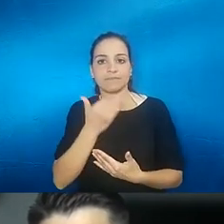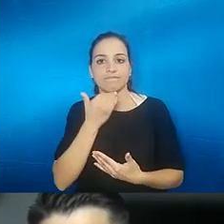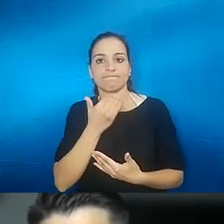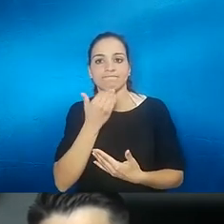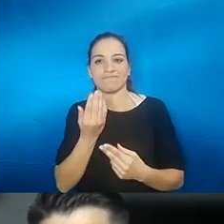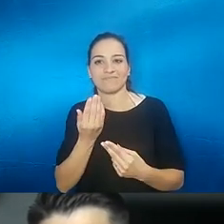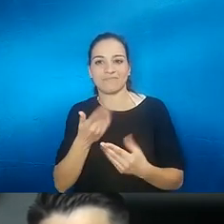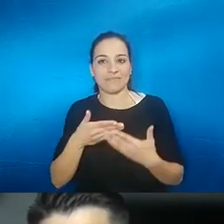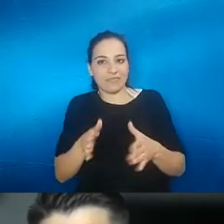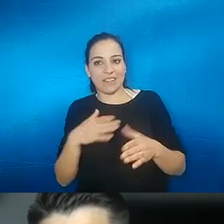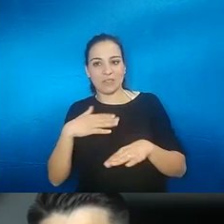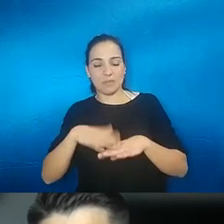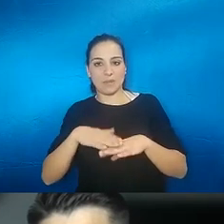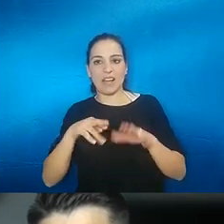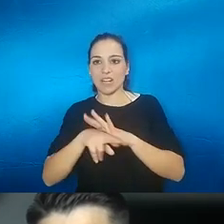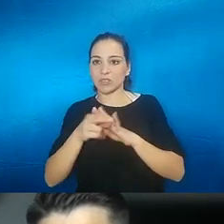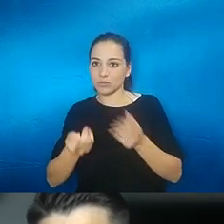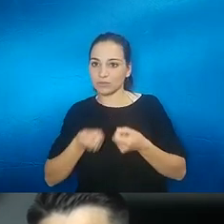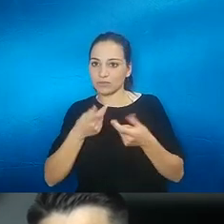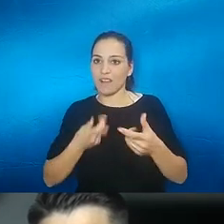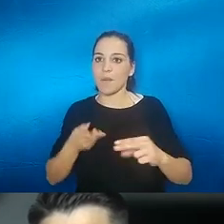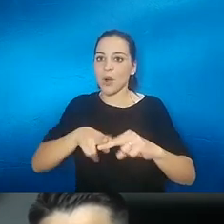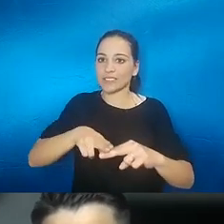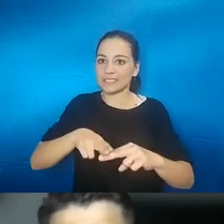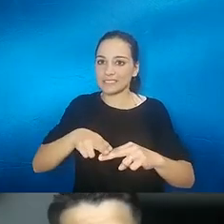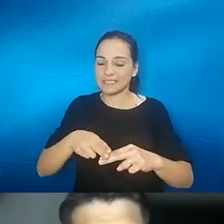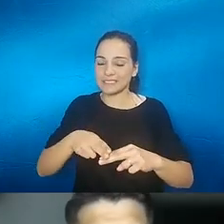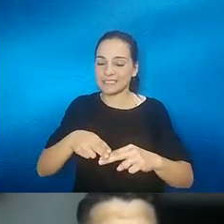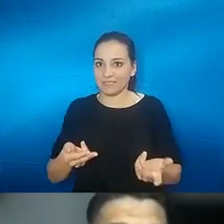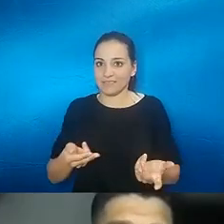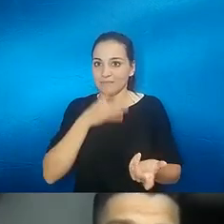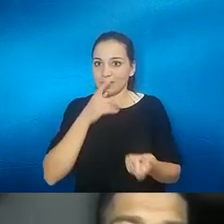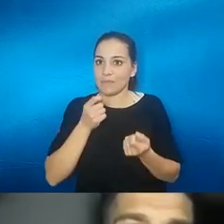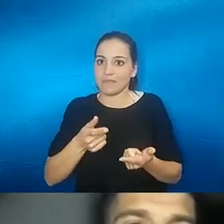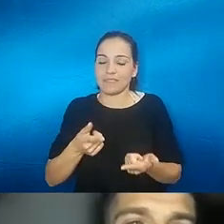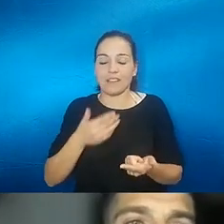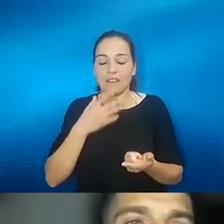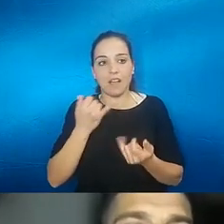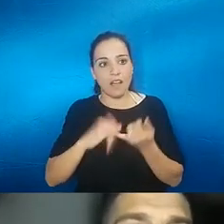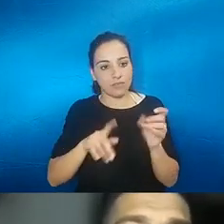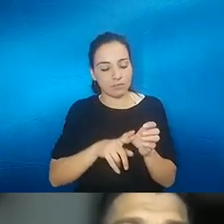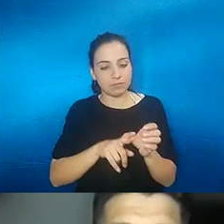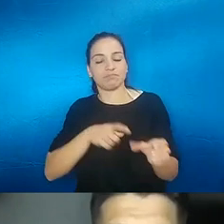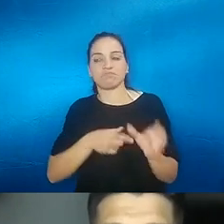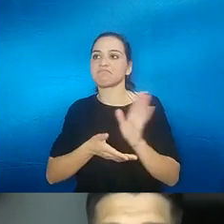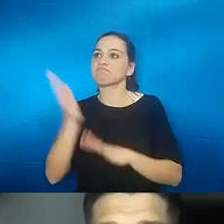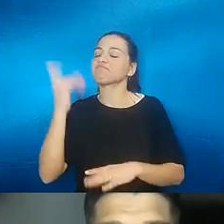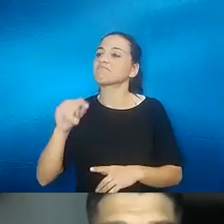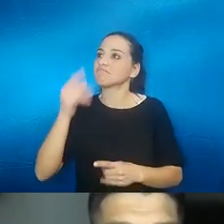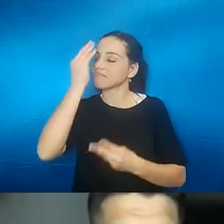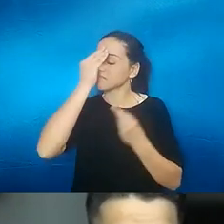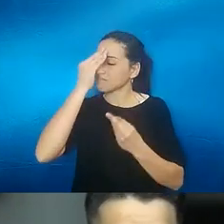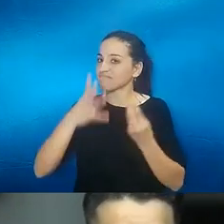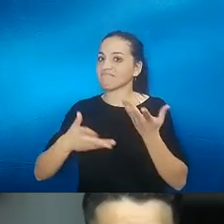disposición que estás diciendo tú porque eso va a generar que la persona pues salga más animada sale más animada sale más motivada